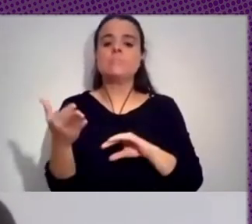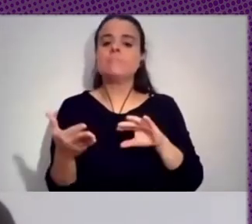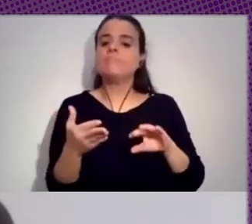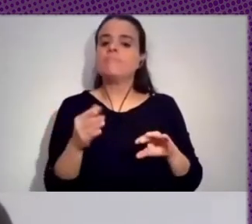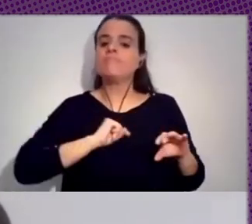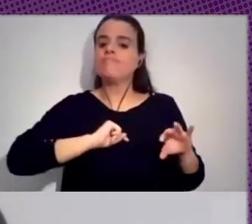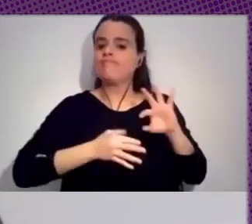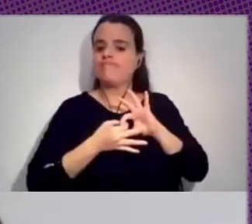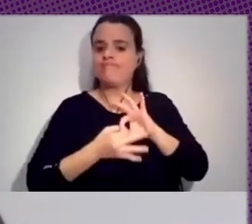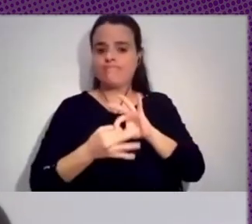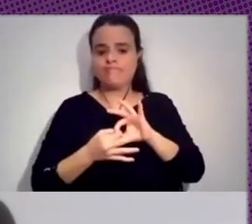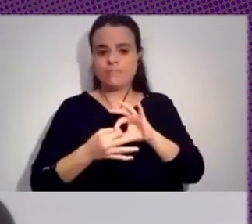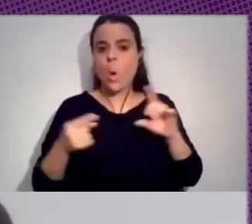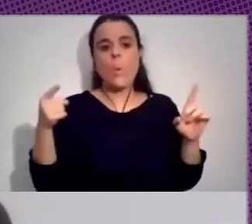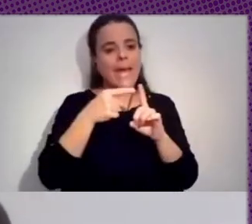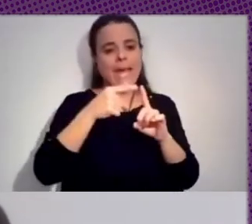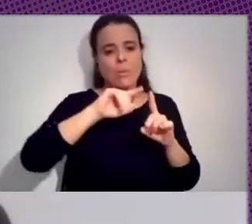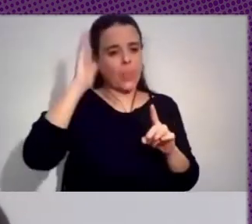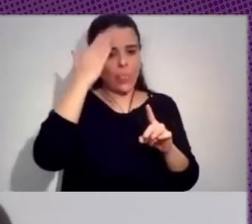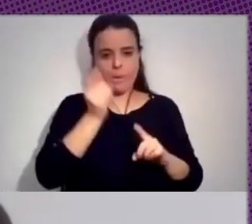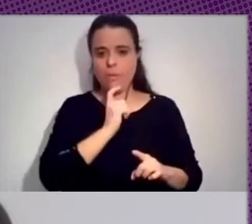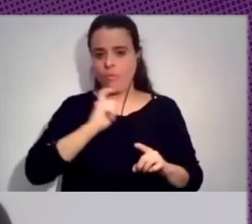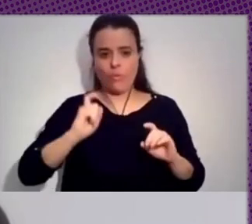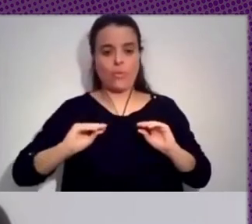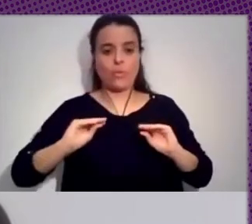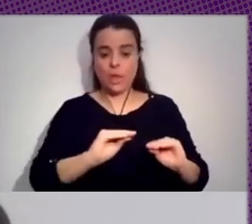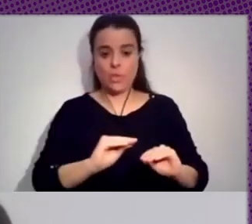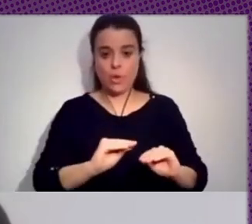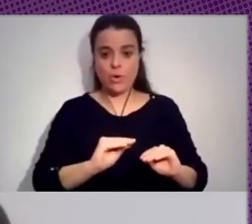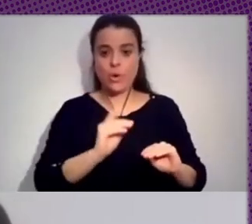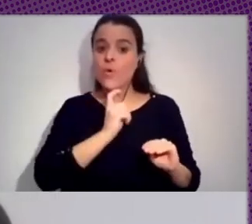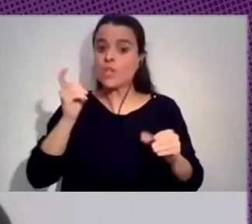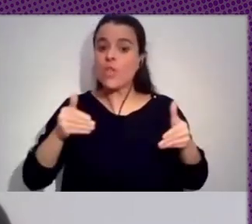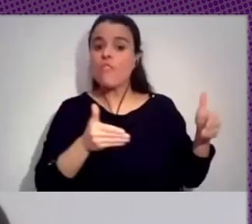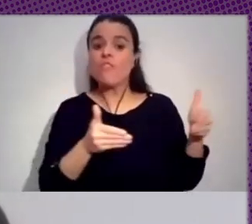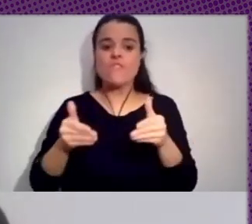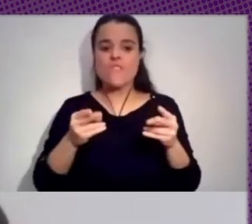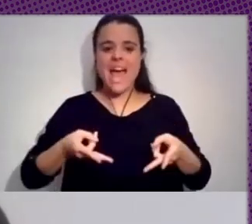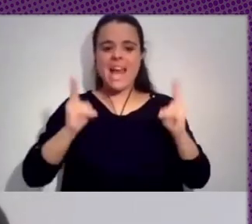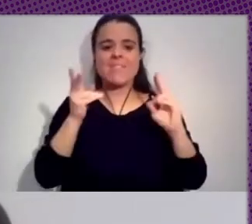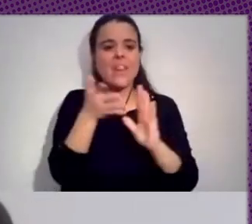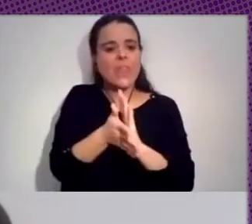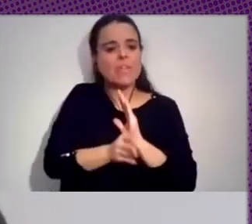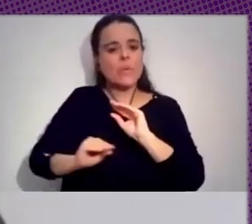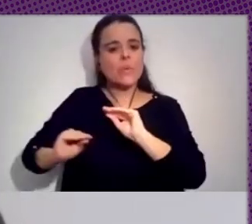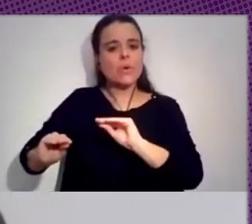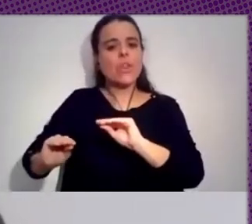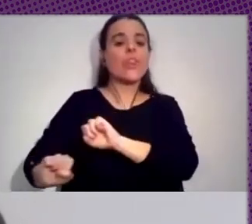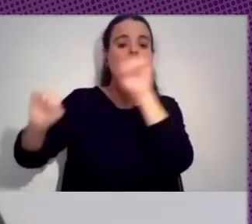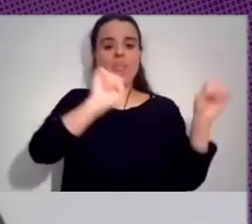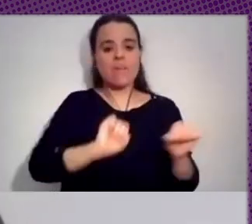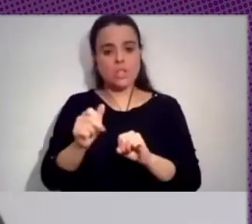su fundación, que, bueno, digamos que ella, la Fundación Vía Libre, se define como defensora de los derechos